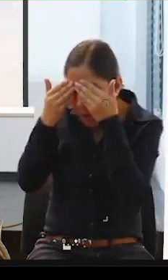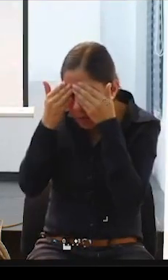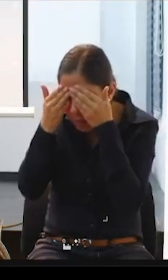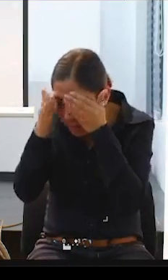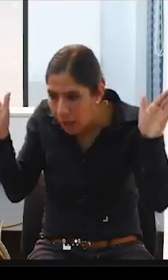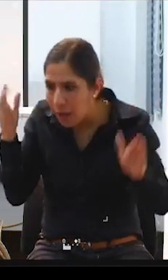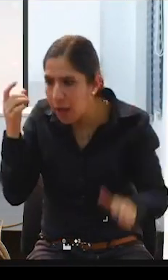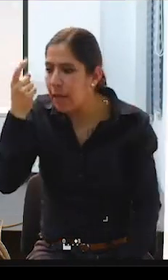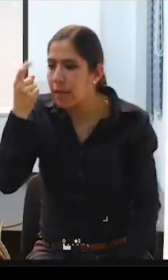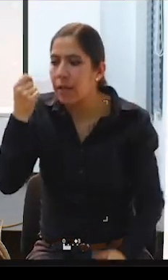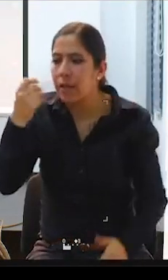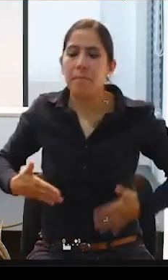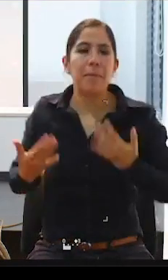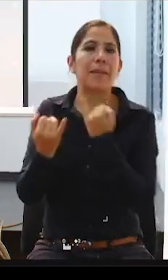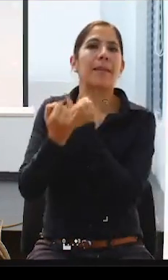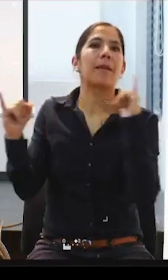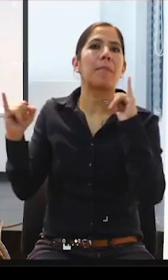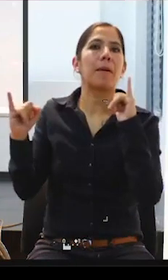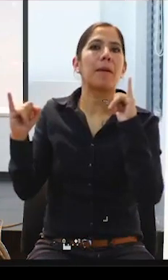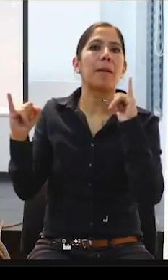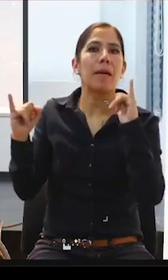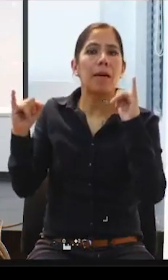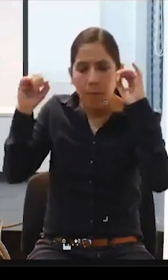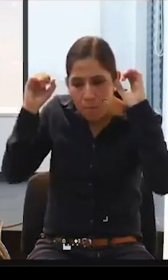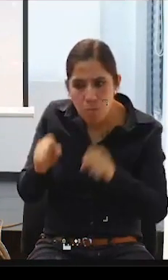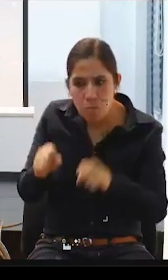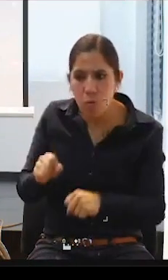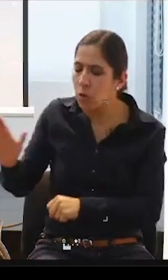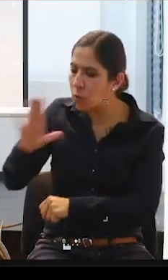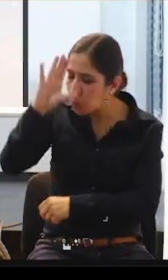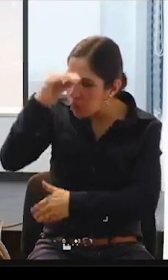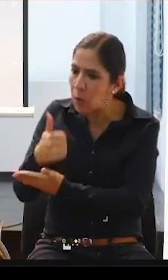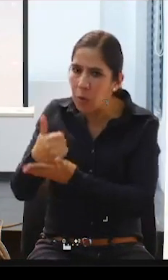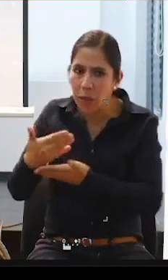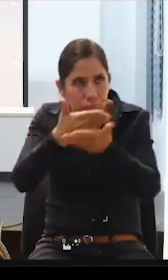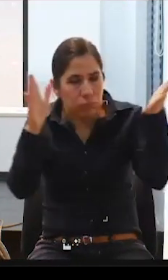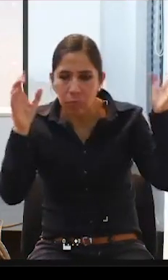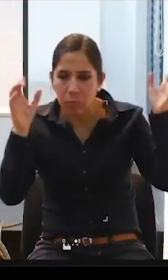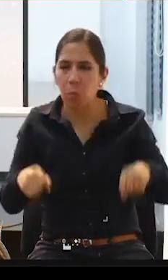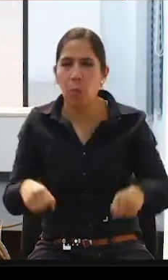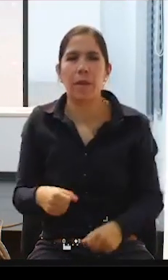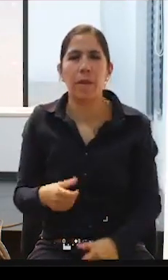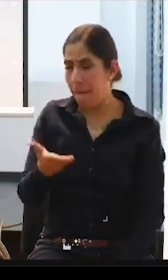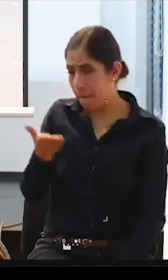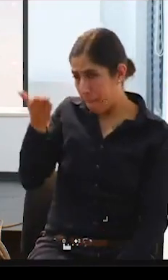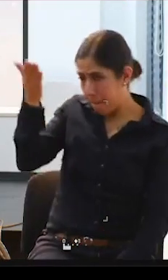vida independiente como una opción para sus hijos e hijas. Wendy, adelante.